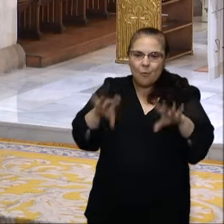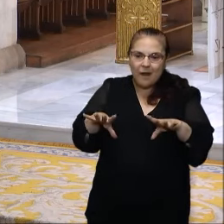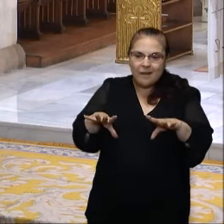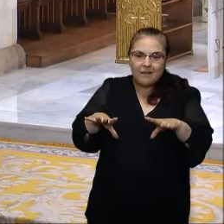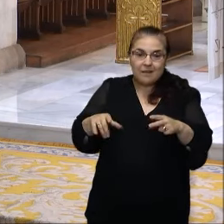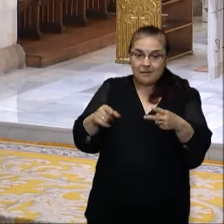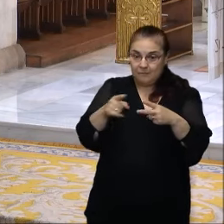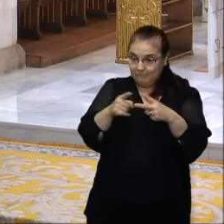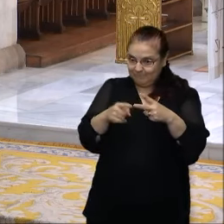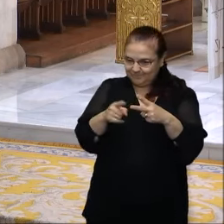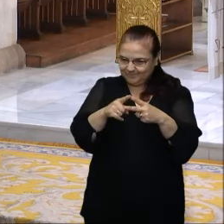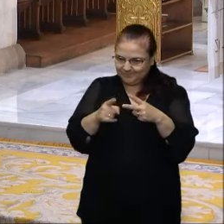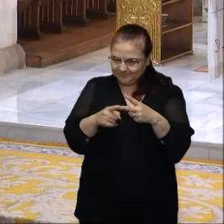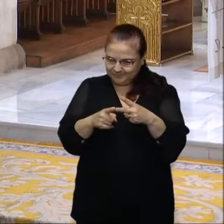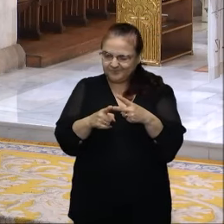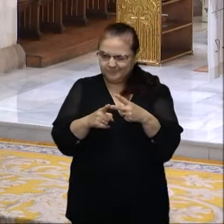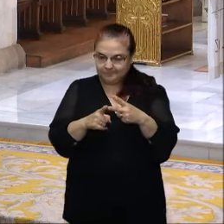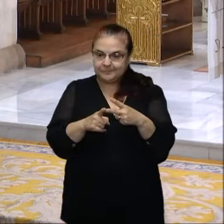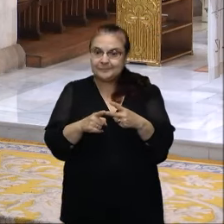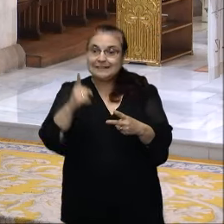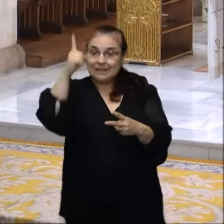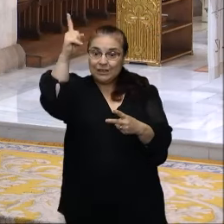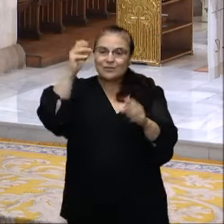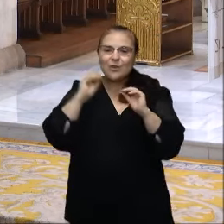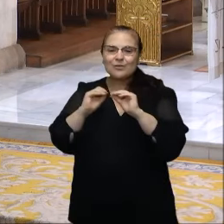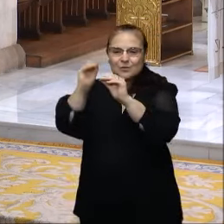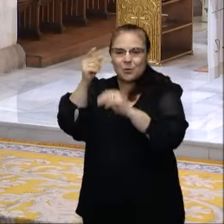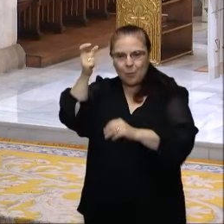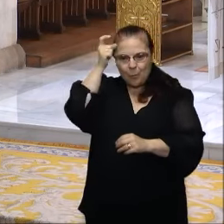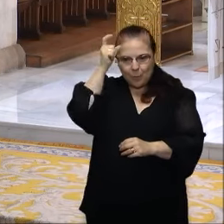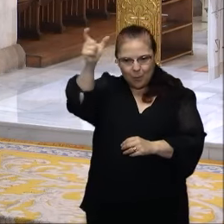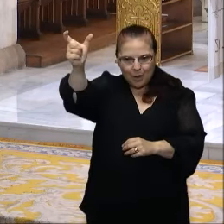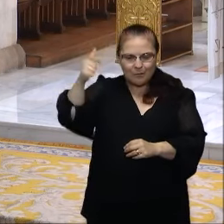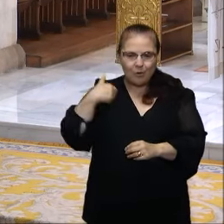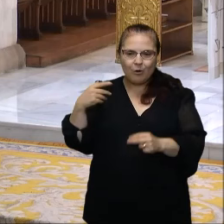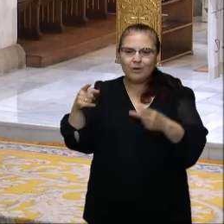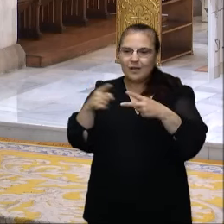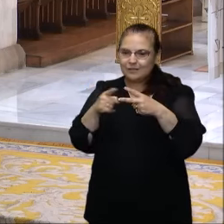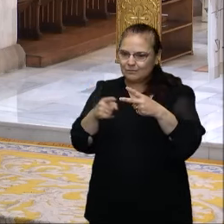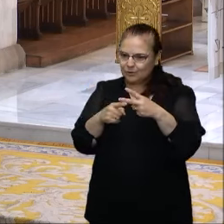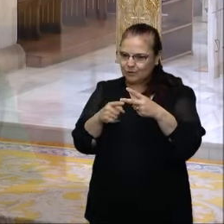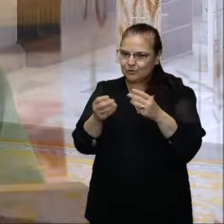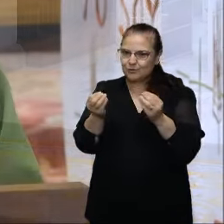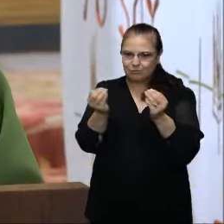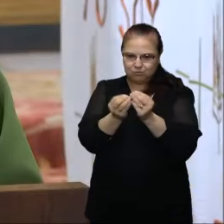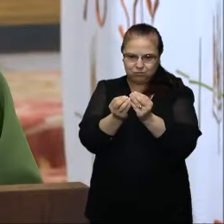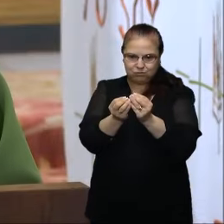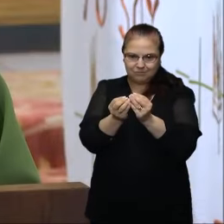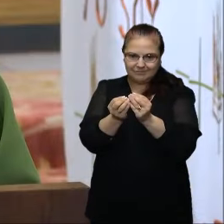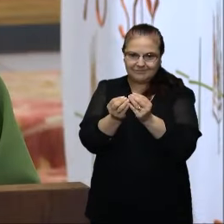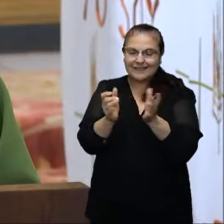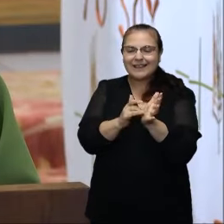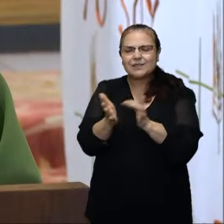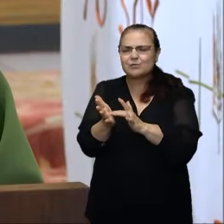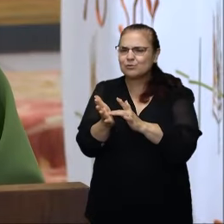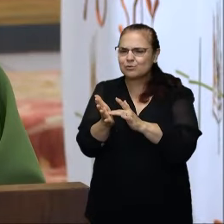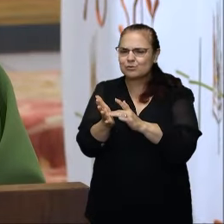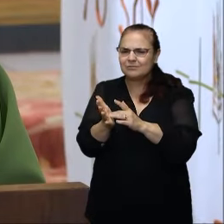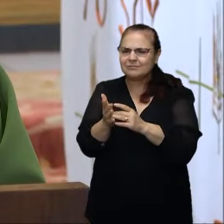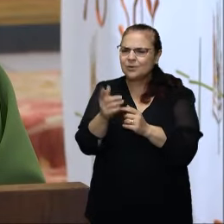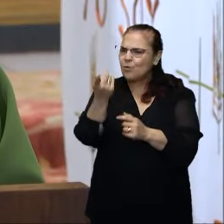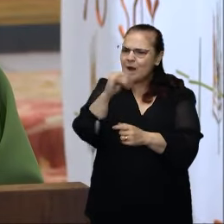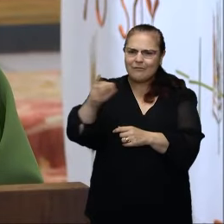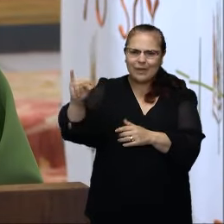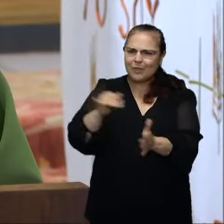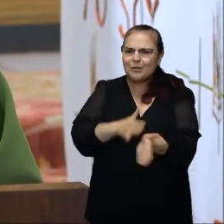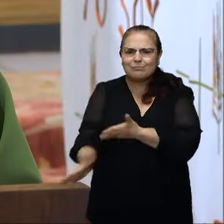palabras dirigidas por Dios a su pueblo y poniéndolas juntas, Jesús enseñó una vez para siempre que